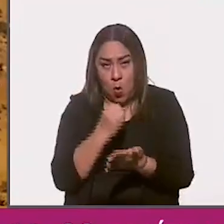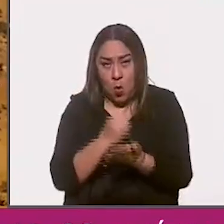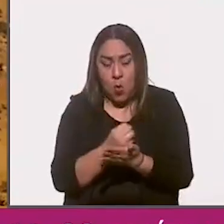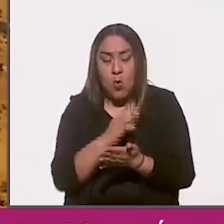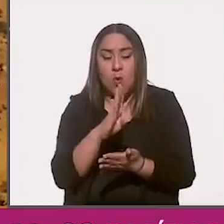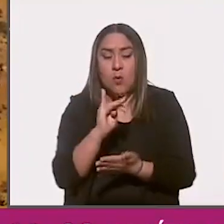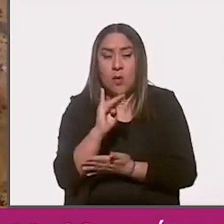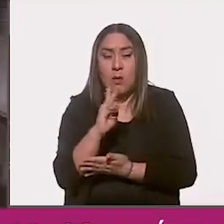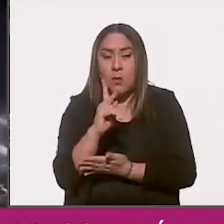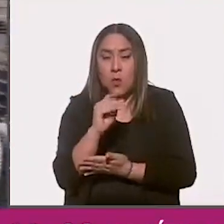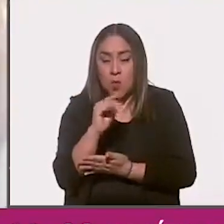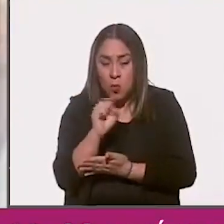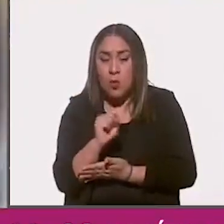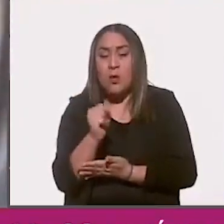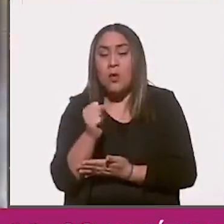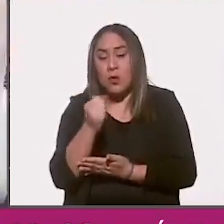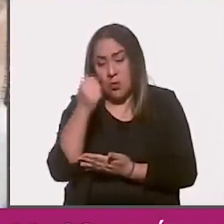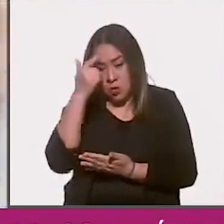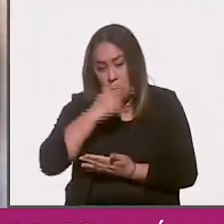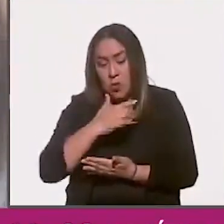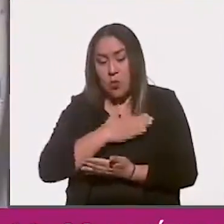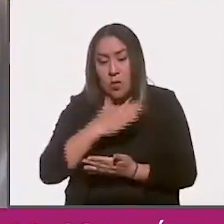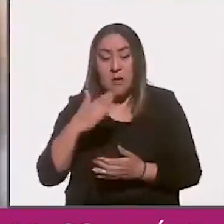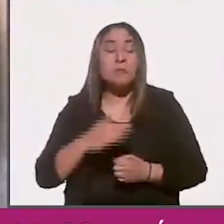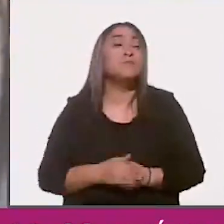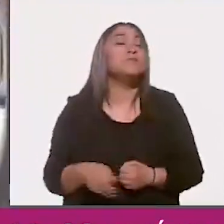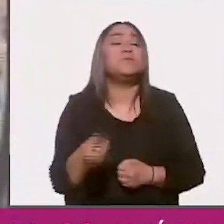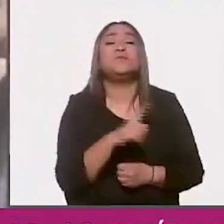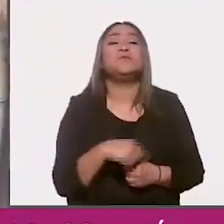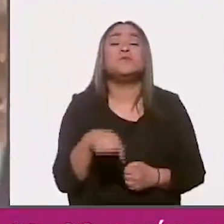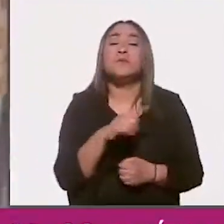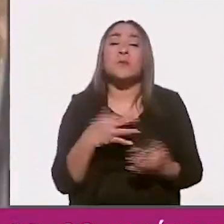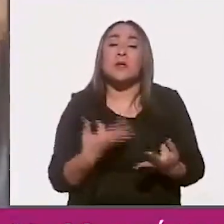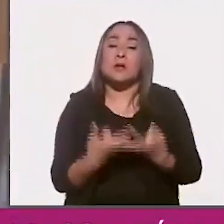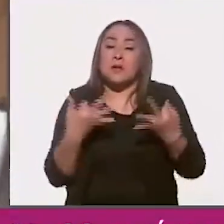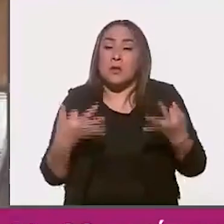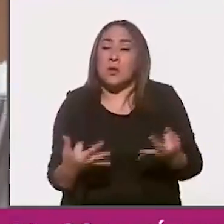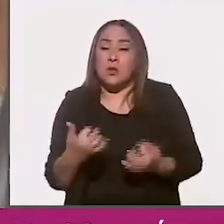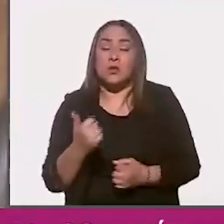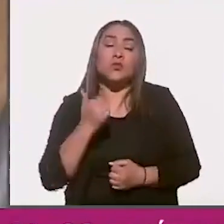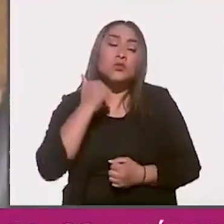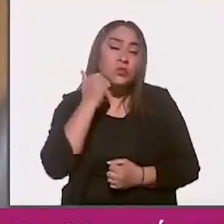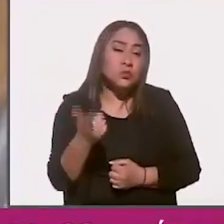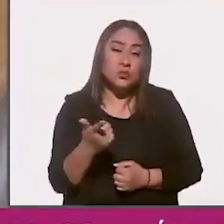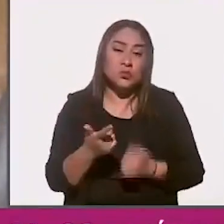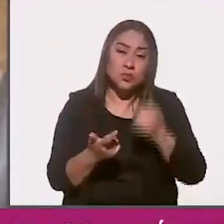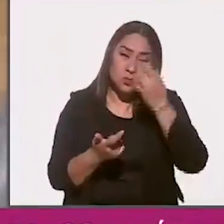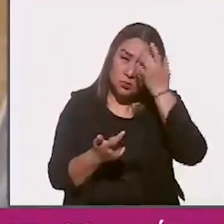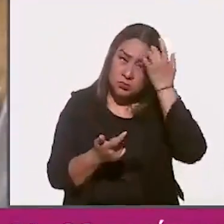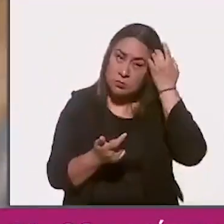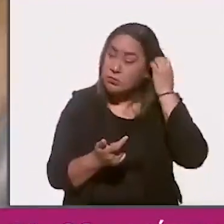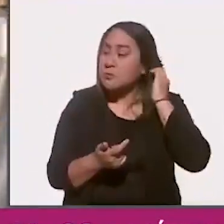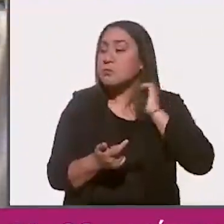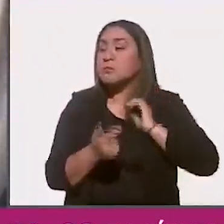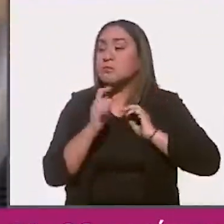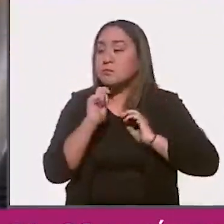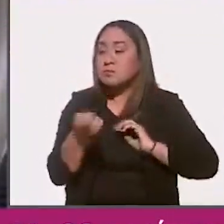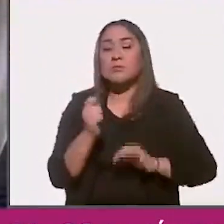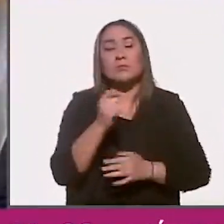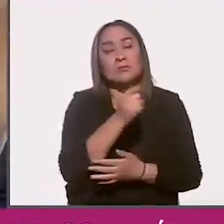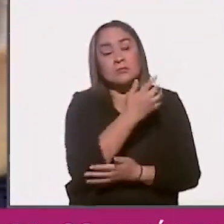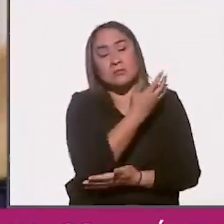pípolos y Nochebuena. El ejido no le quería dar permiso porque iban a arruinar precisamente el medio ambiente,